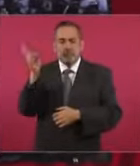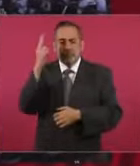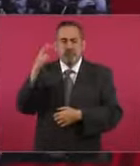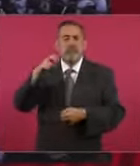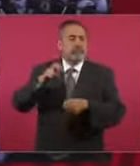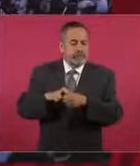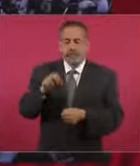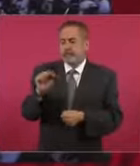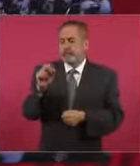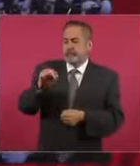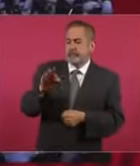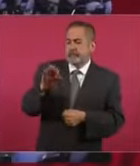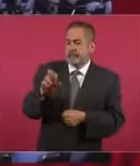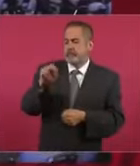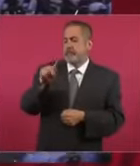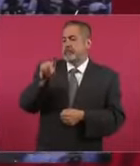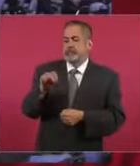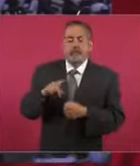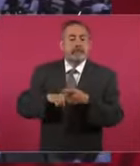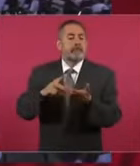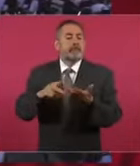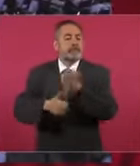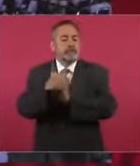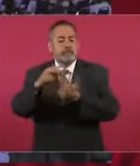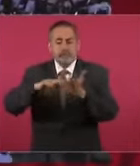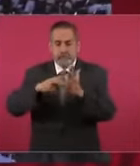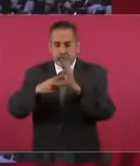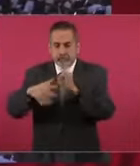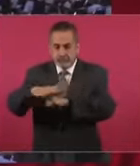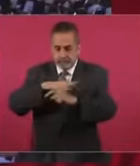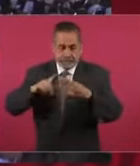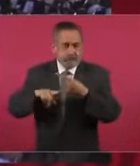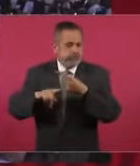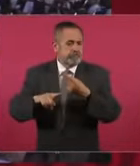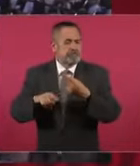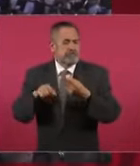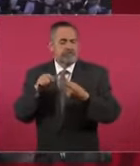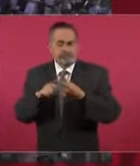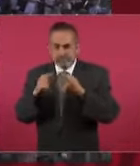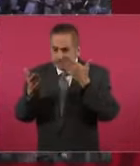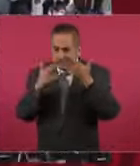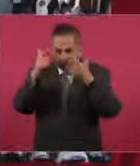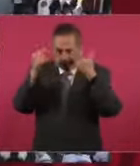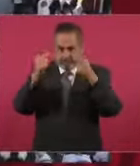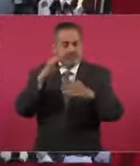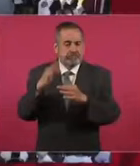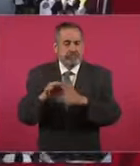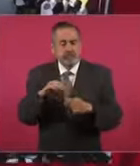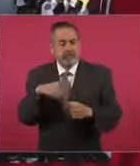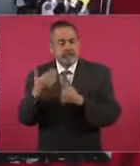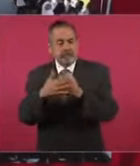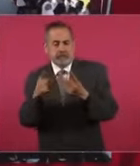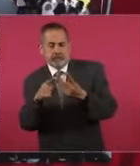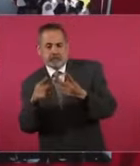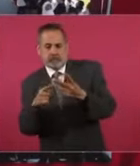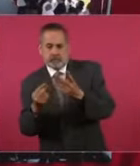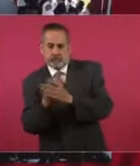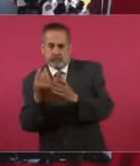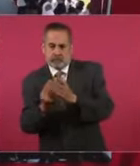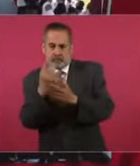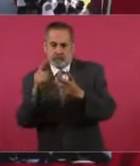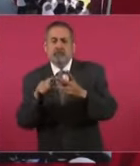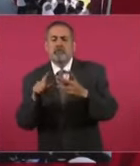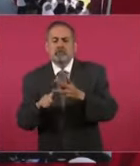San Fernando de la carrera de ingeniería ambiental sustentable y dos nuevas carreras que están